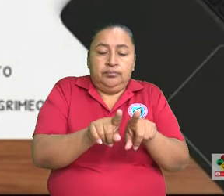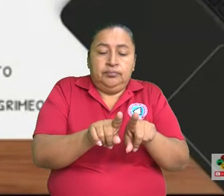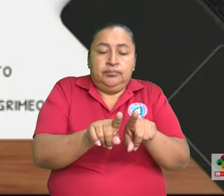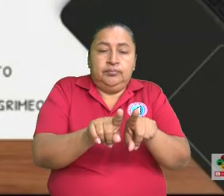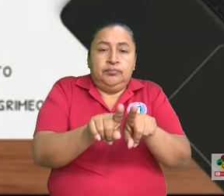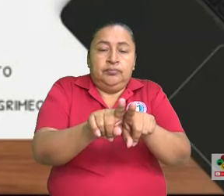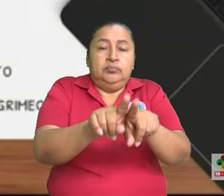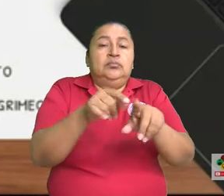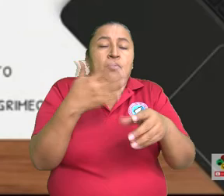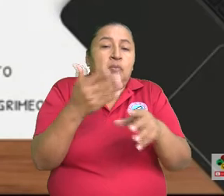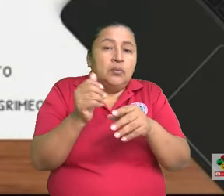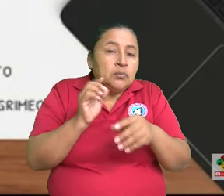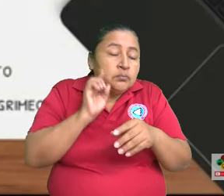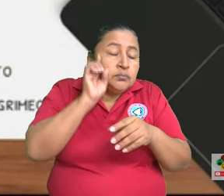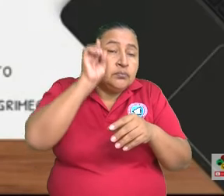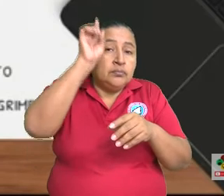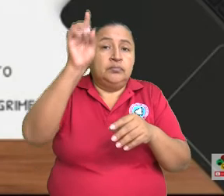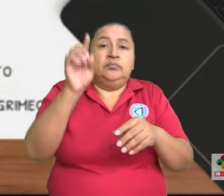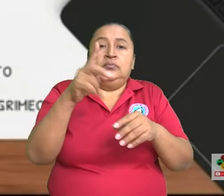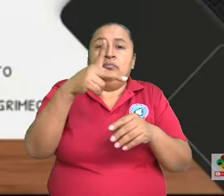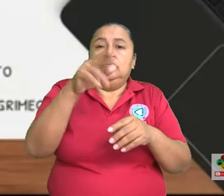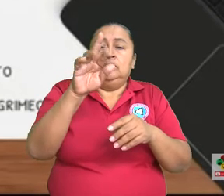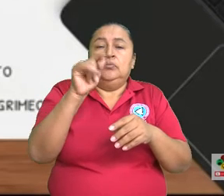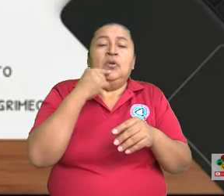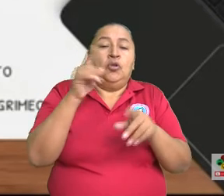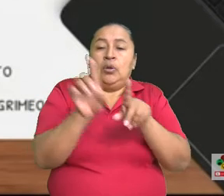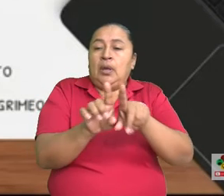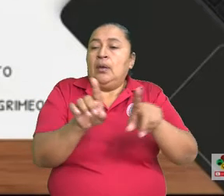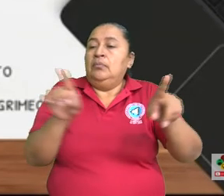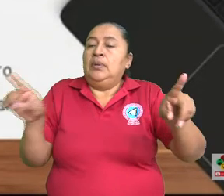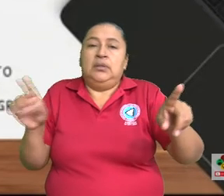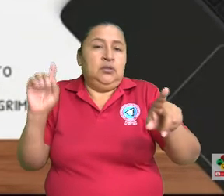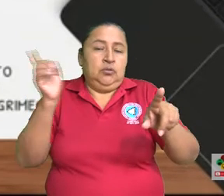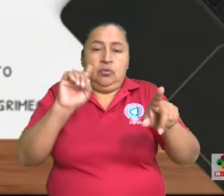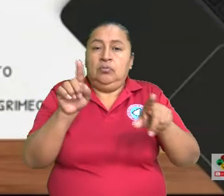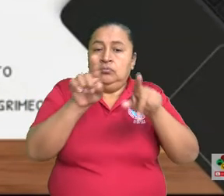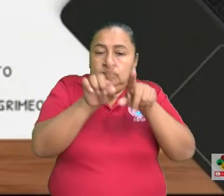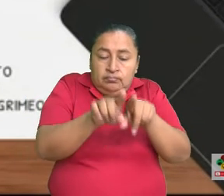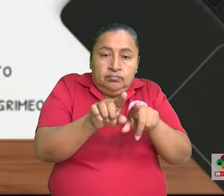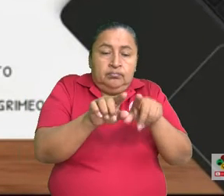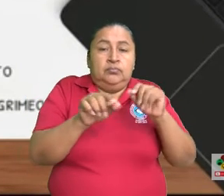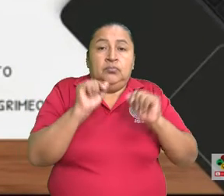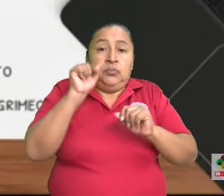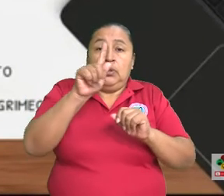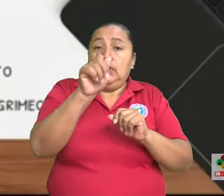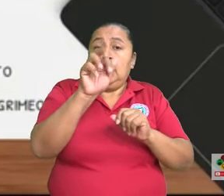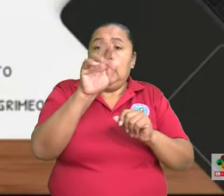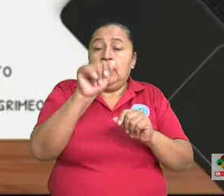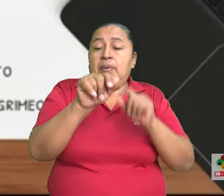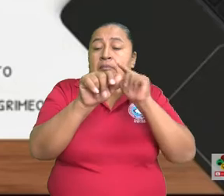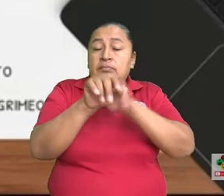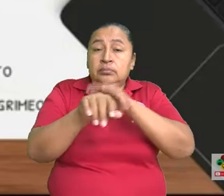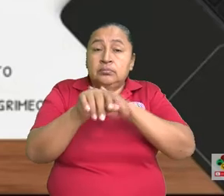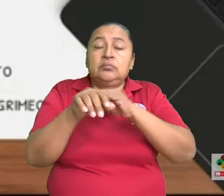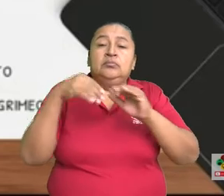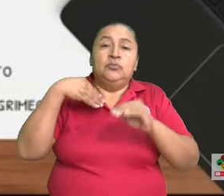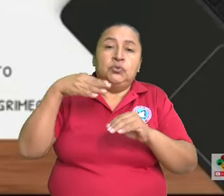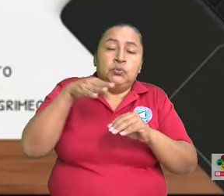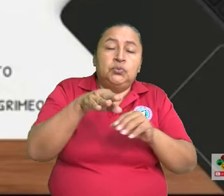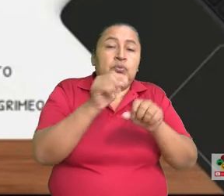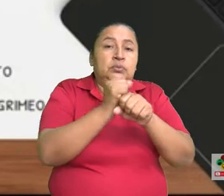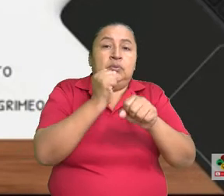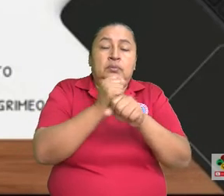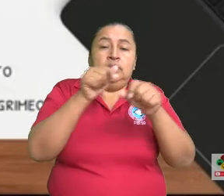seguimiento del paciente. No es como que se deslinda, pues, paciente una vez que se envía la fisioterapia. Ya. ¿Cuántas sesiones de